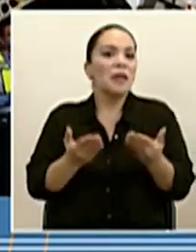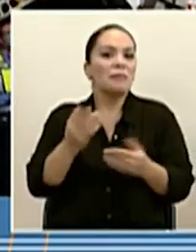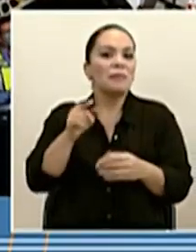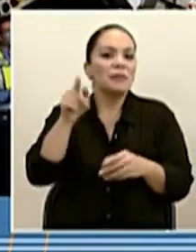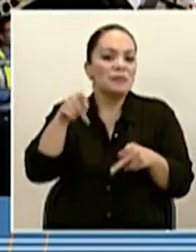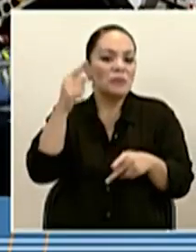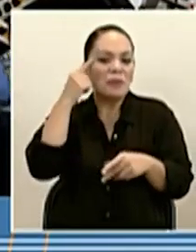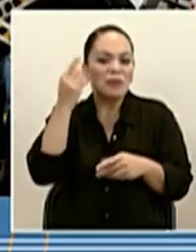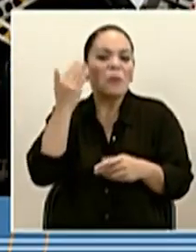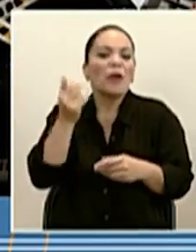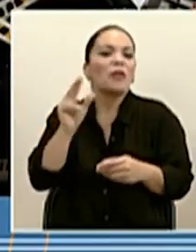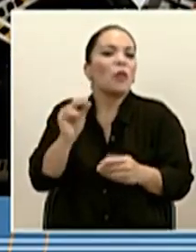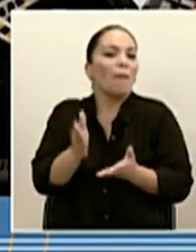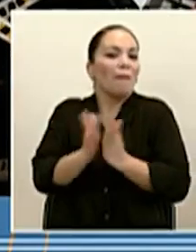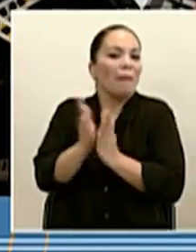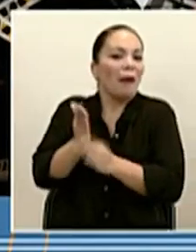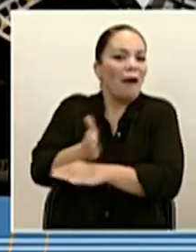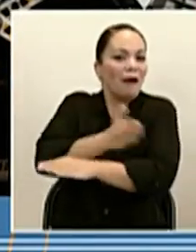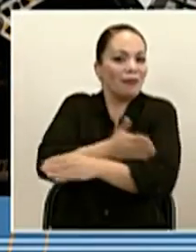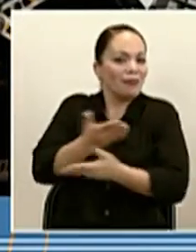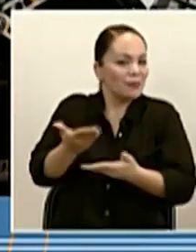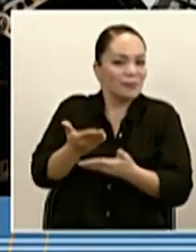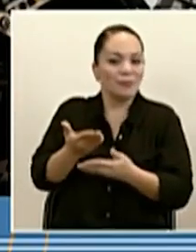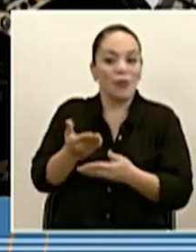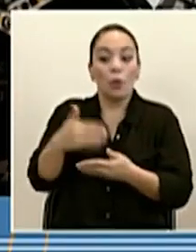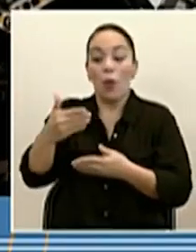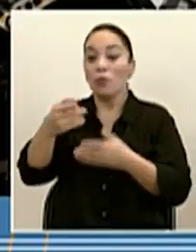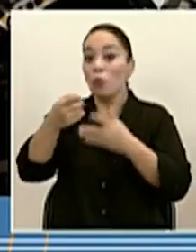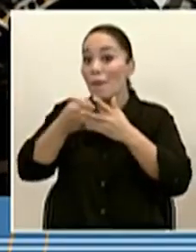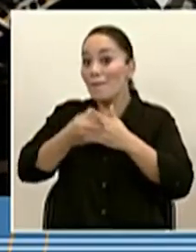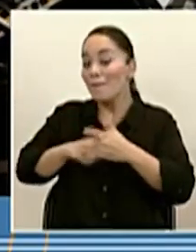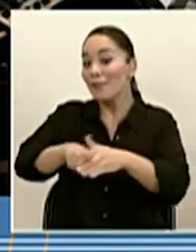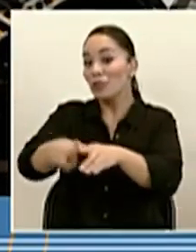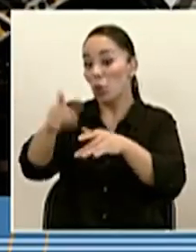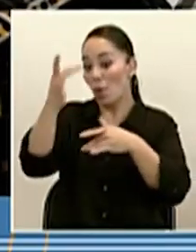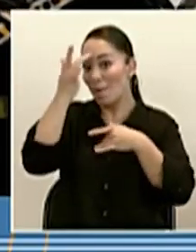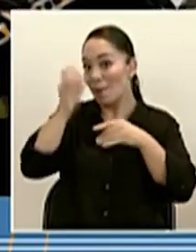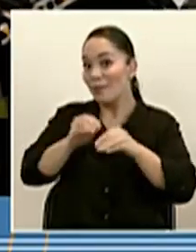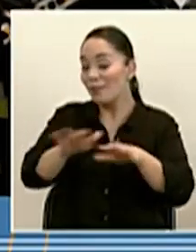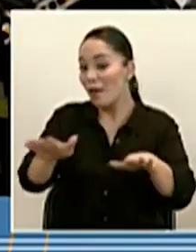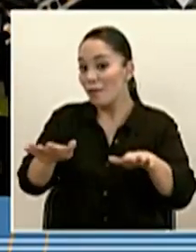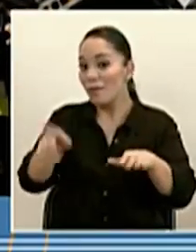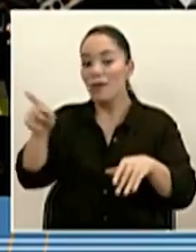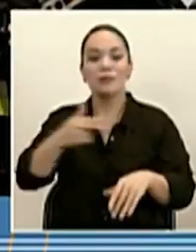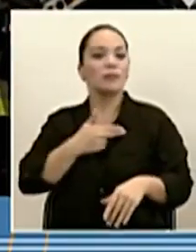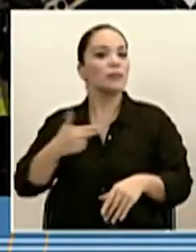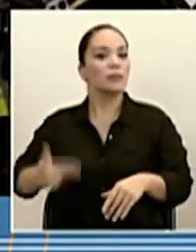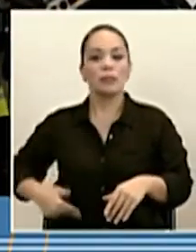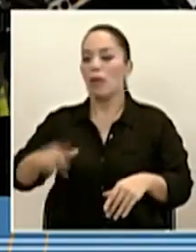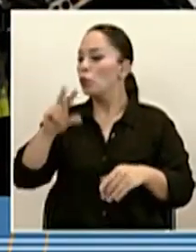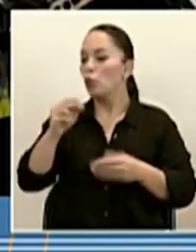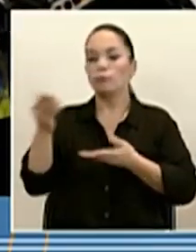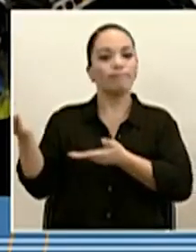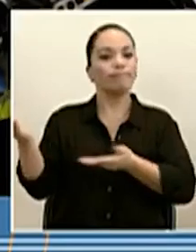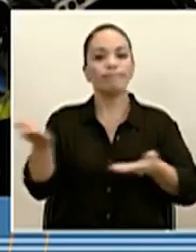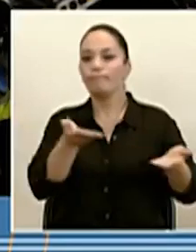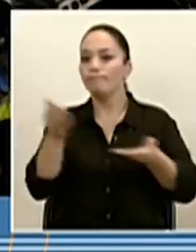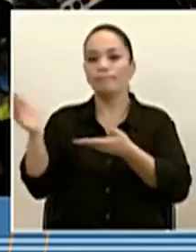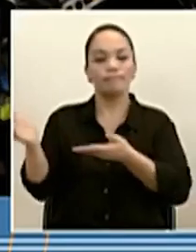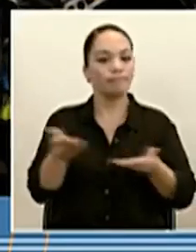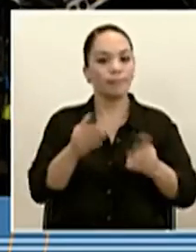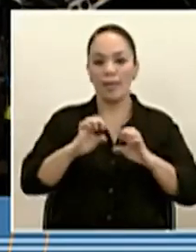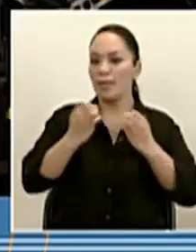Bueno, cuando empezó esta pandemia, la República Popular de China no estaba exportando equipo de protección personal.